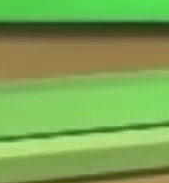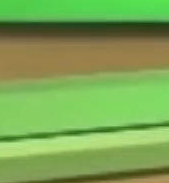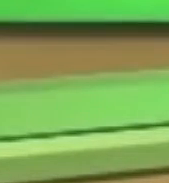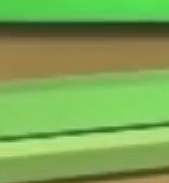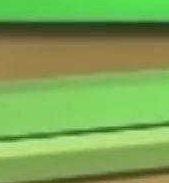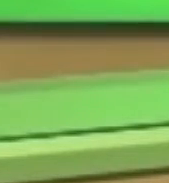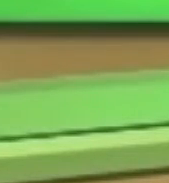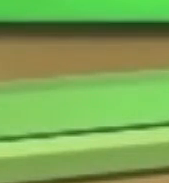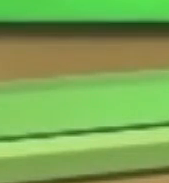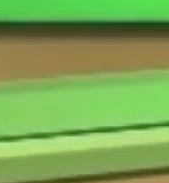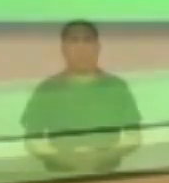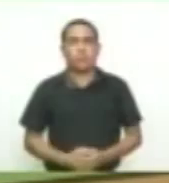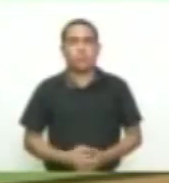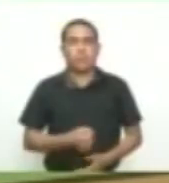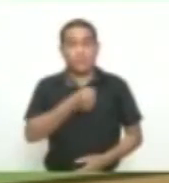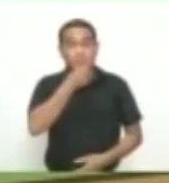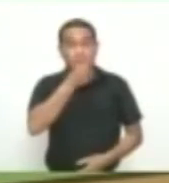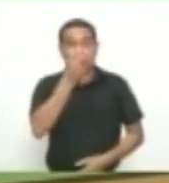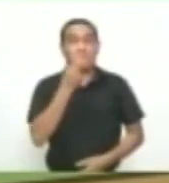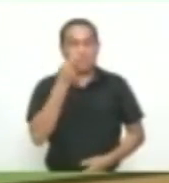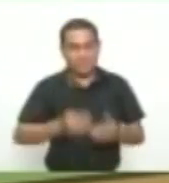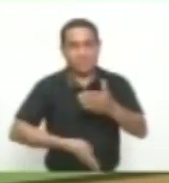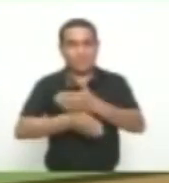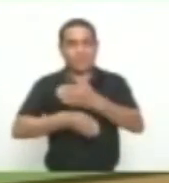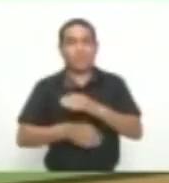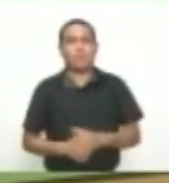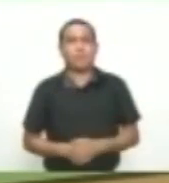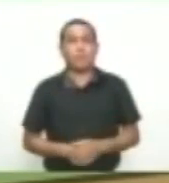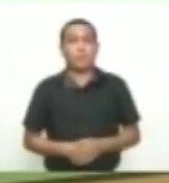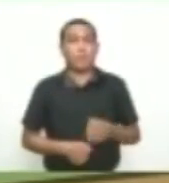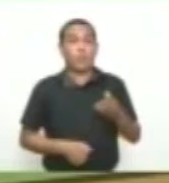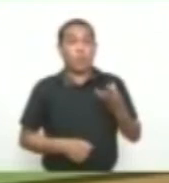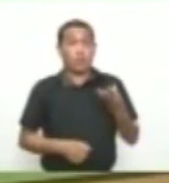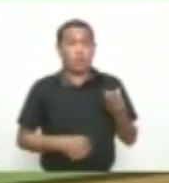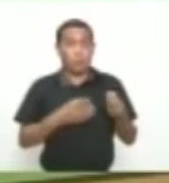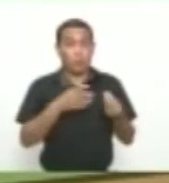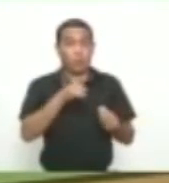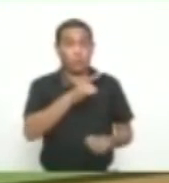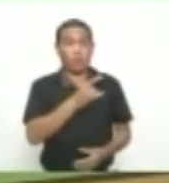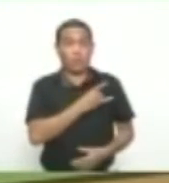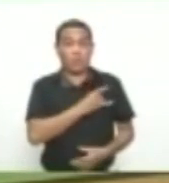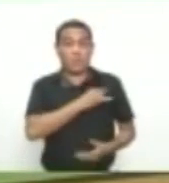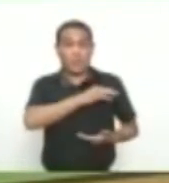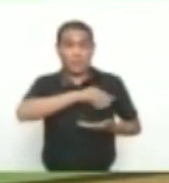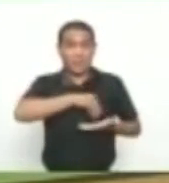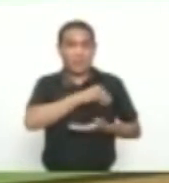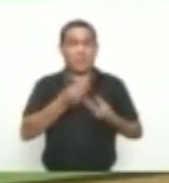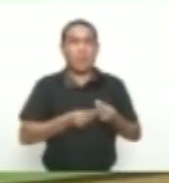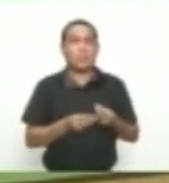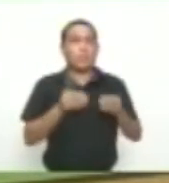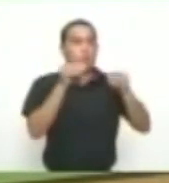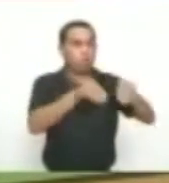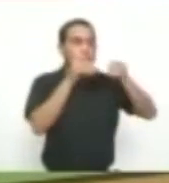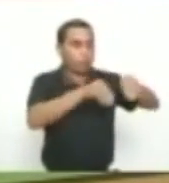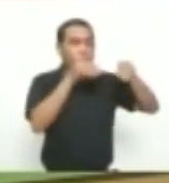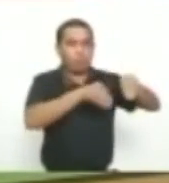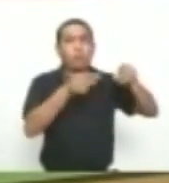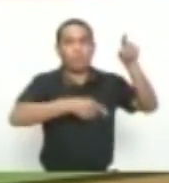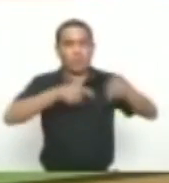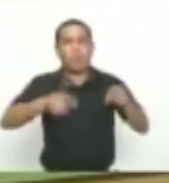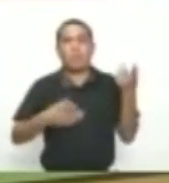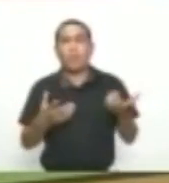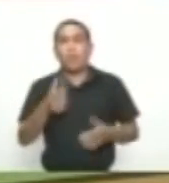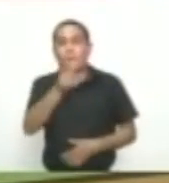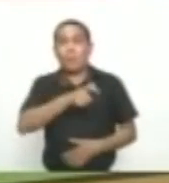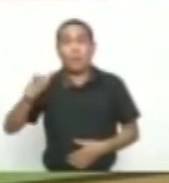Aquí hay más De nuestro compromiso Con la verdad Funcionarios De la Universidad Del Atlántico Vivieron hoy Una jornada De capacitación Para la atención De